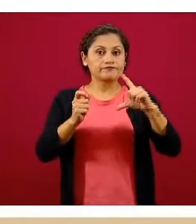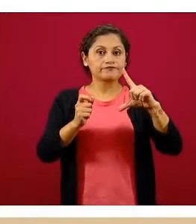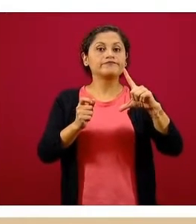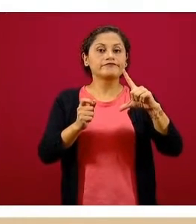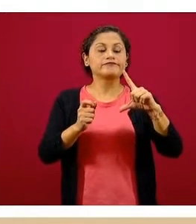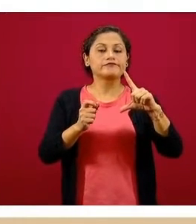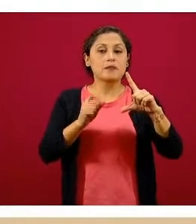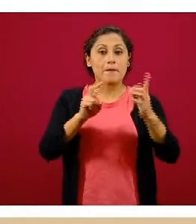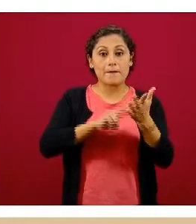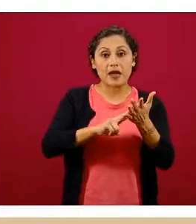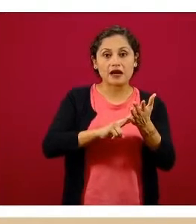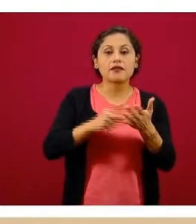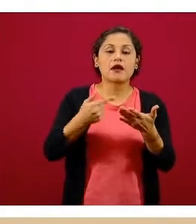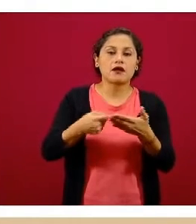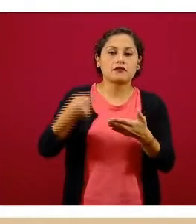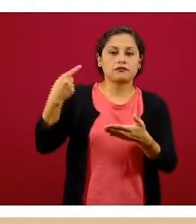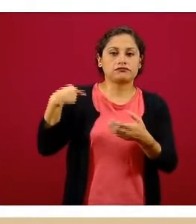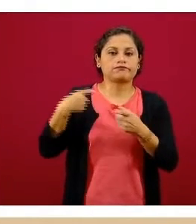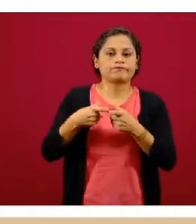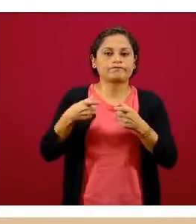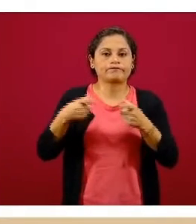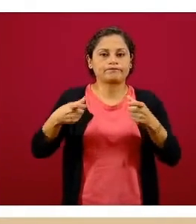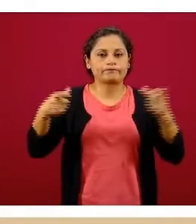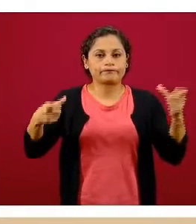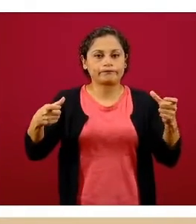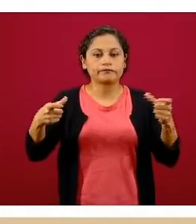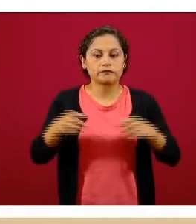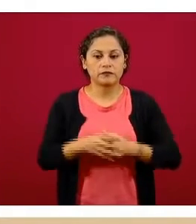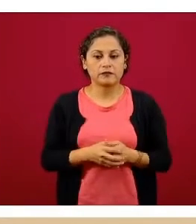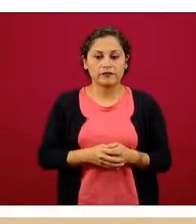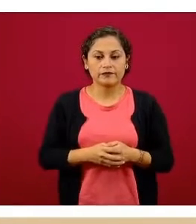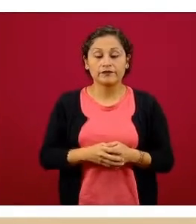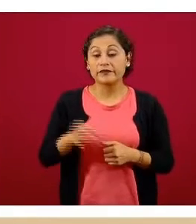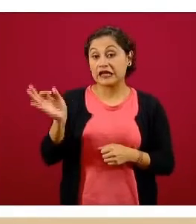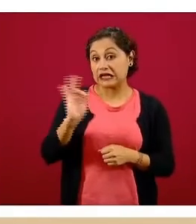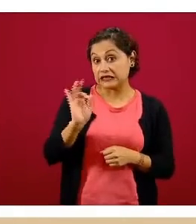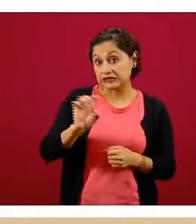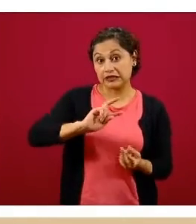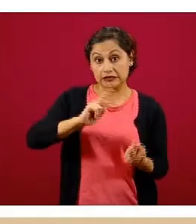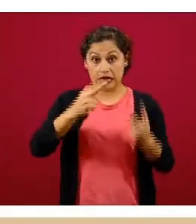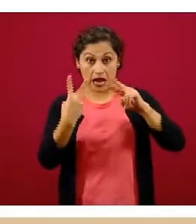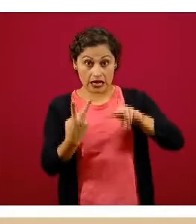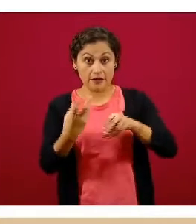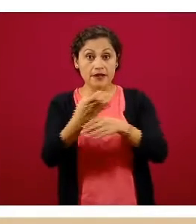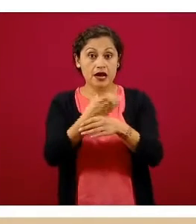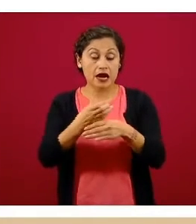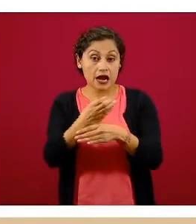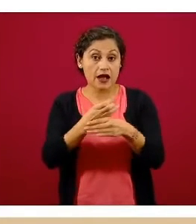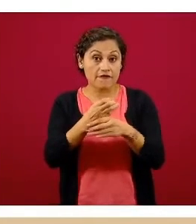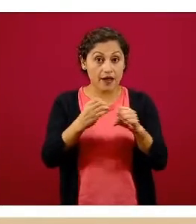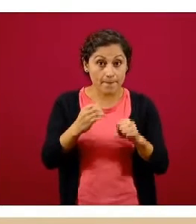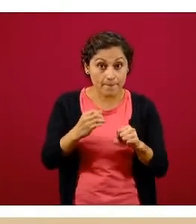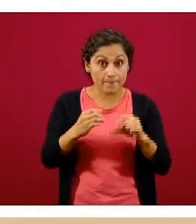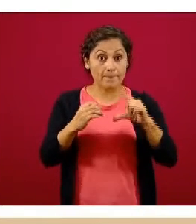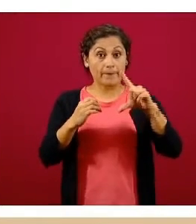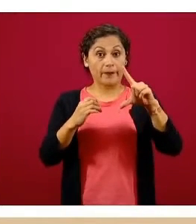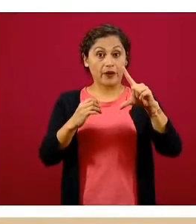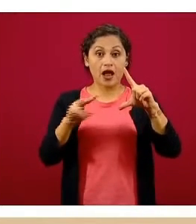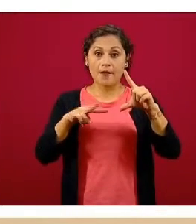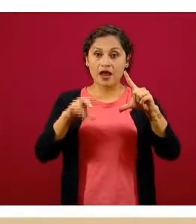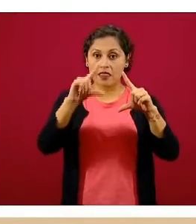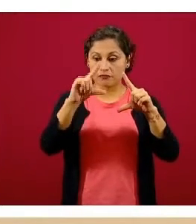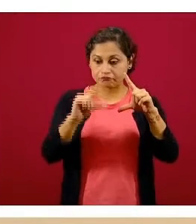tanto esta entidad está incrementando incrementando la cantidad de sus casos. Si la barra de color café se encuentra por